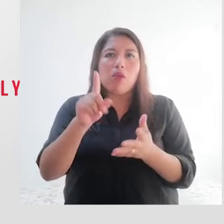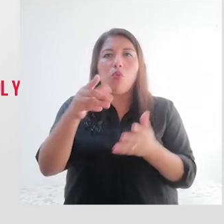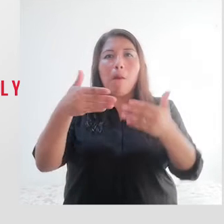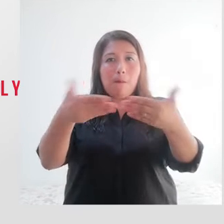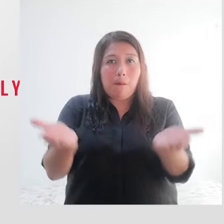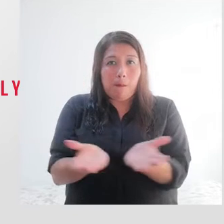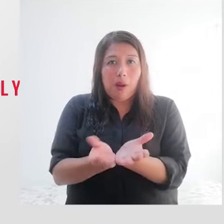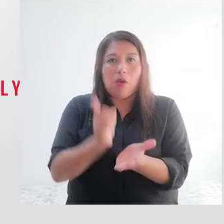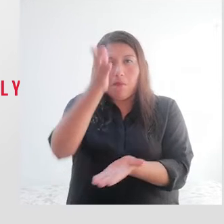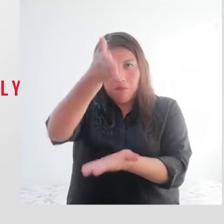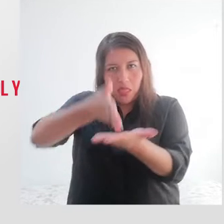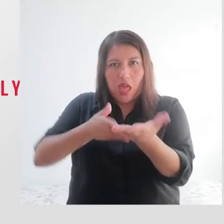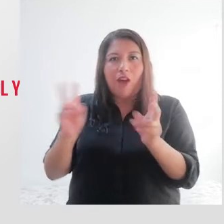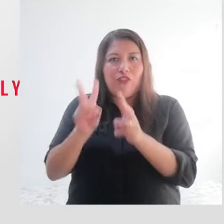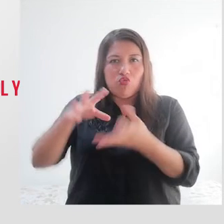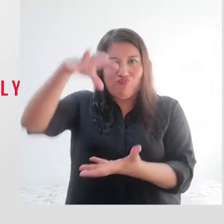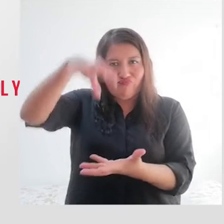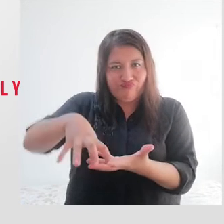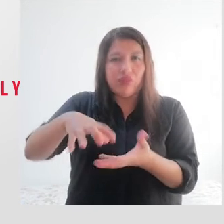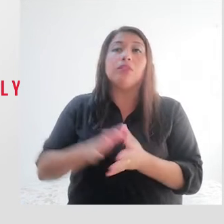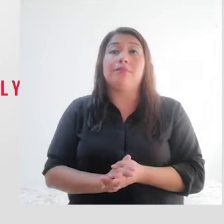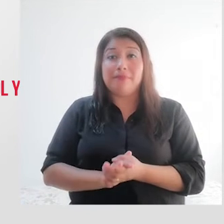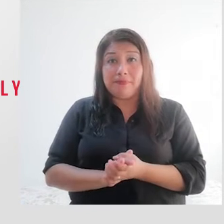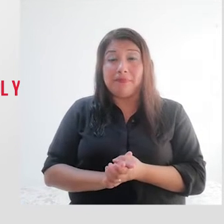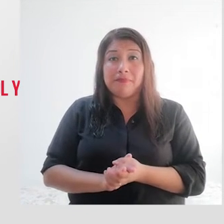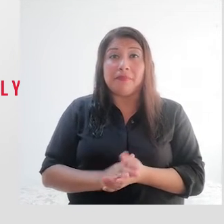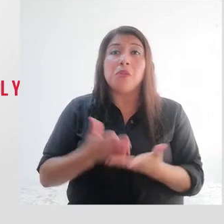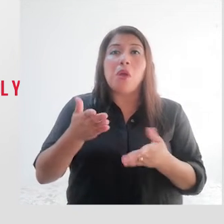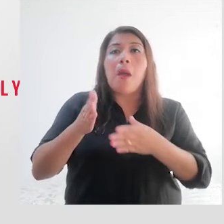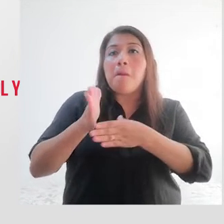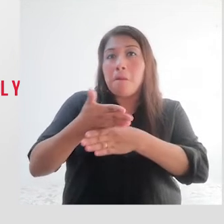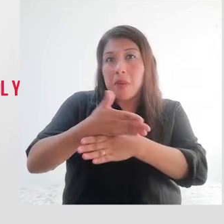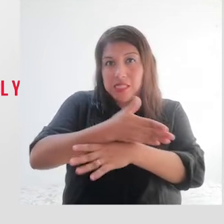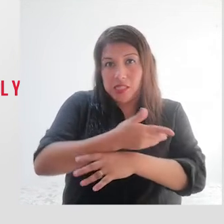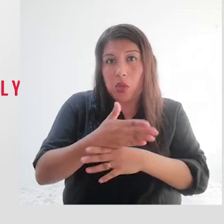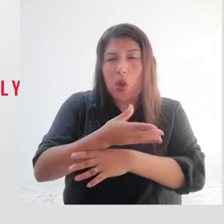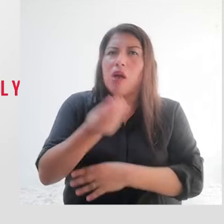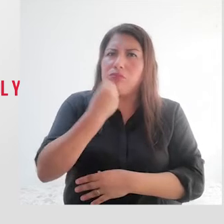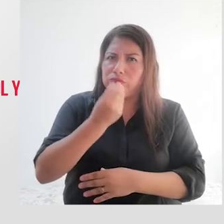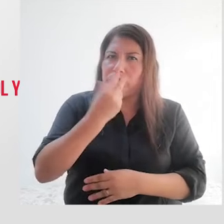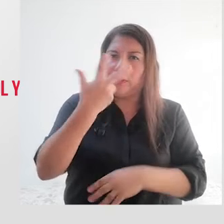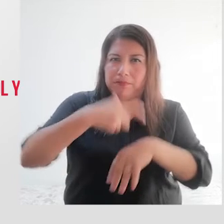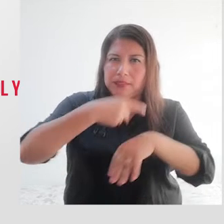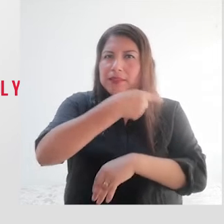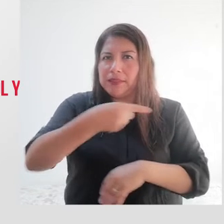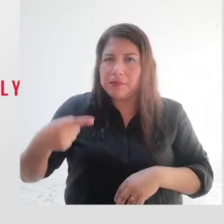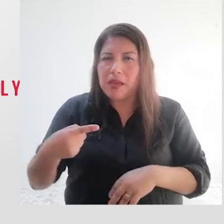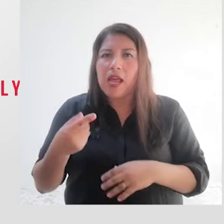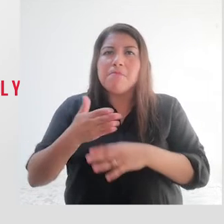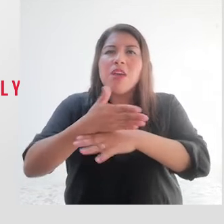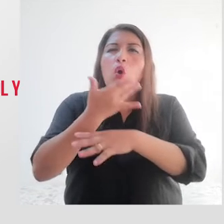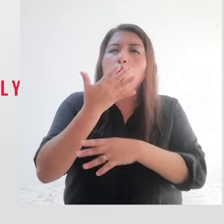como la mitad del plato. Es necesario incluir pescados oscuros tres veces por semana en